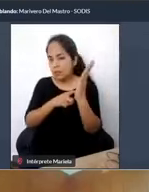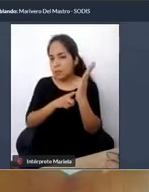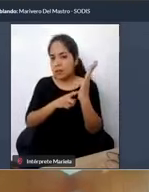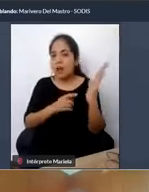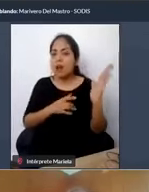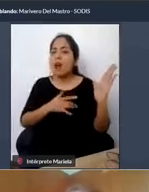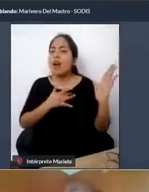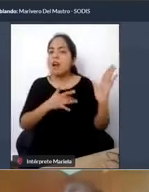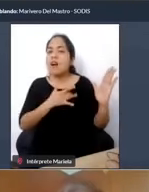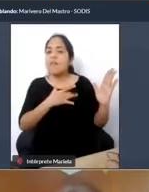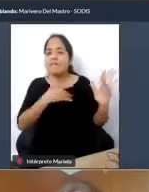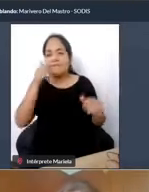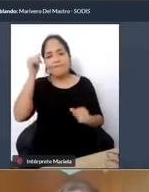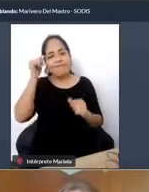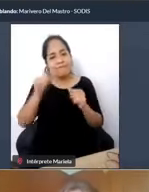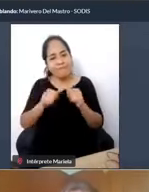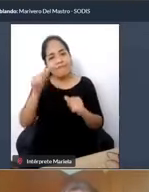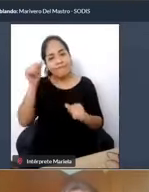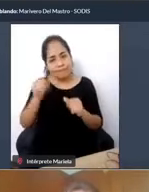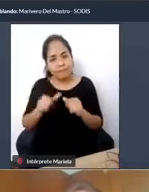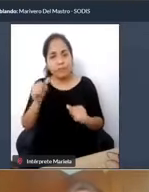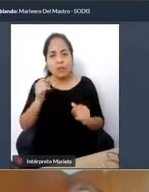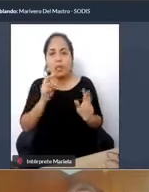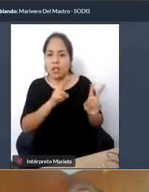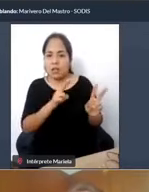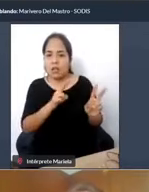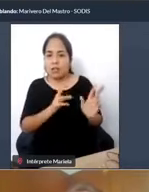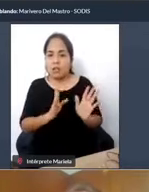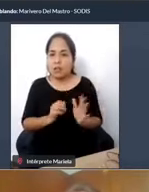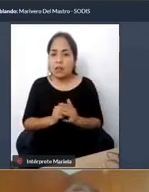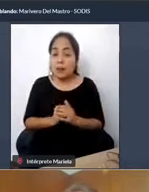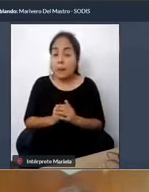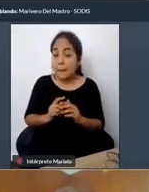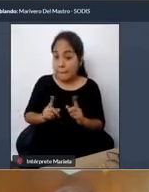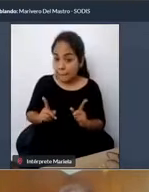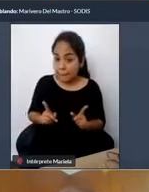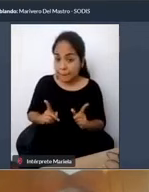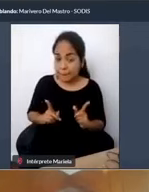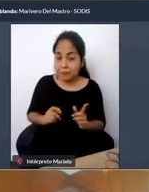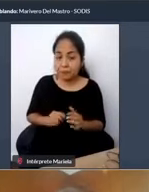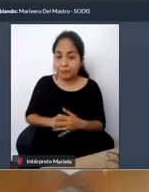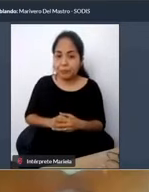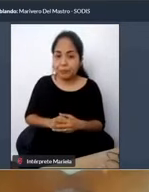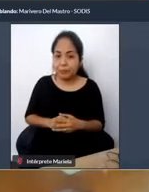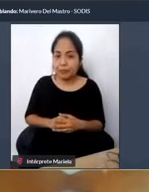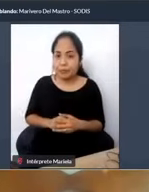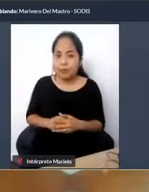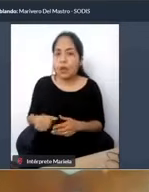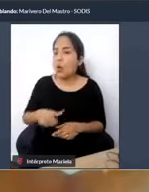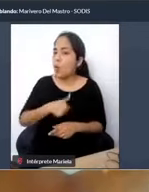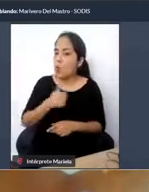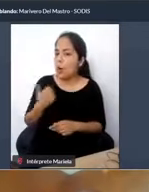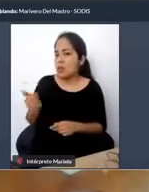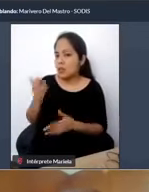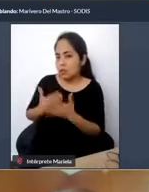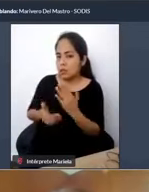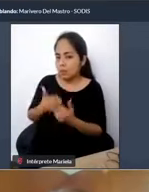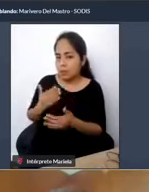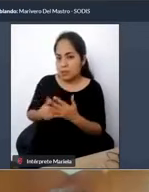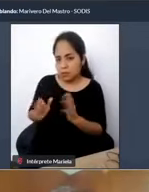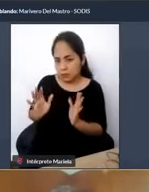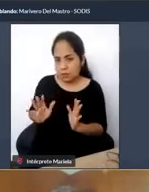remitirnos a lo que significa la discapacidad. Sin embargo, existen otros tipos de discapacidad y hay